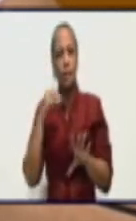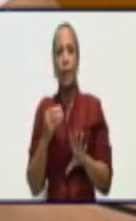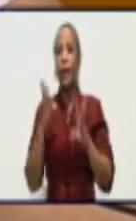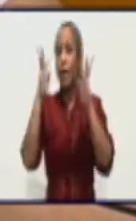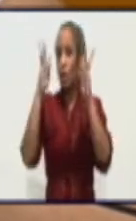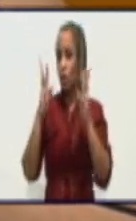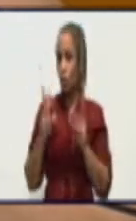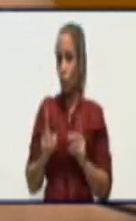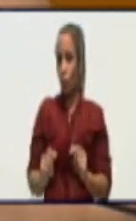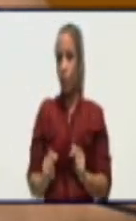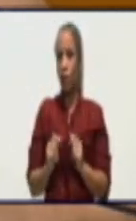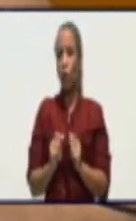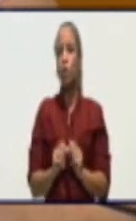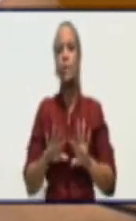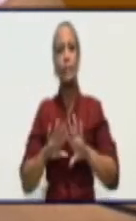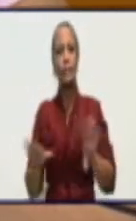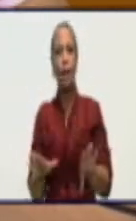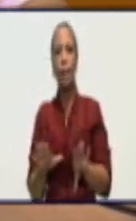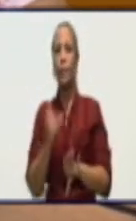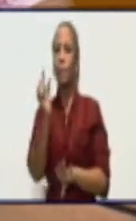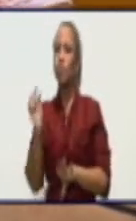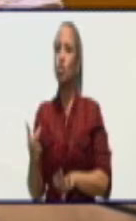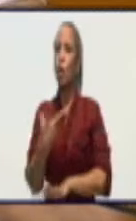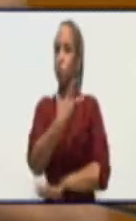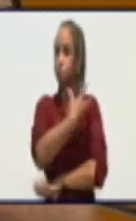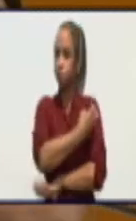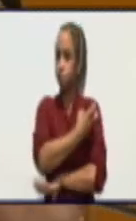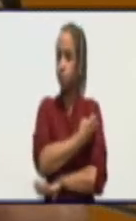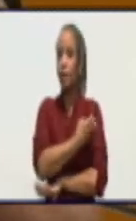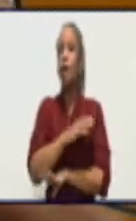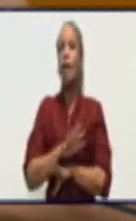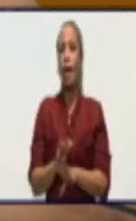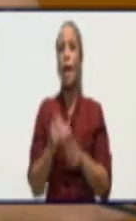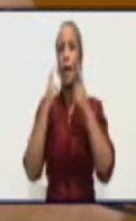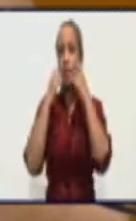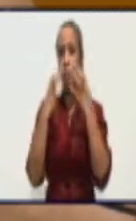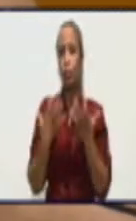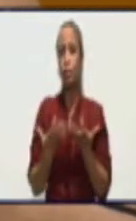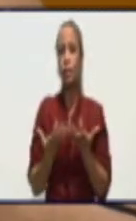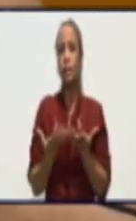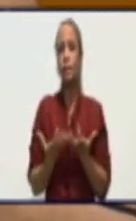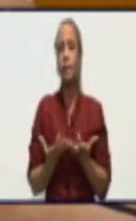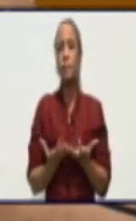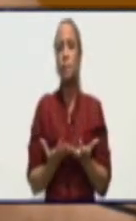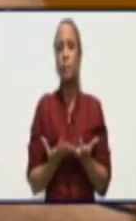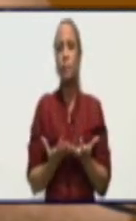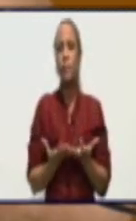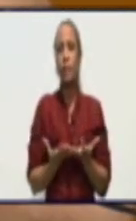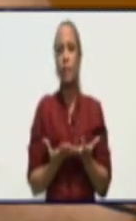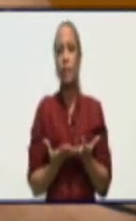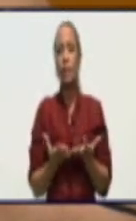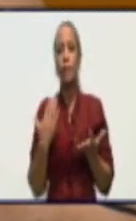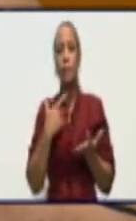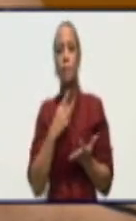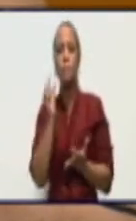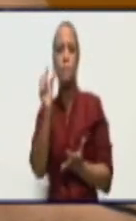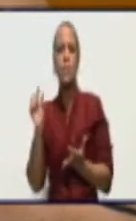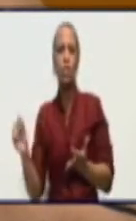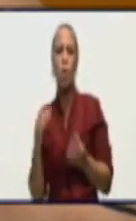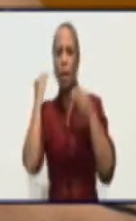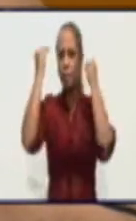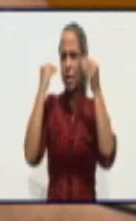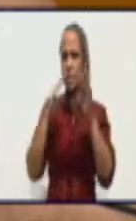que ya se ha vacunado de personas es importante porque las personas comienzan a sentir una seguridad porque estoy